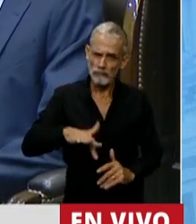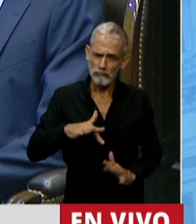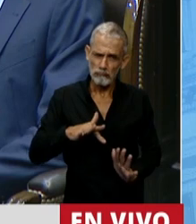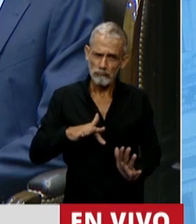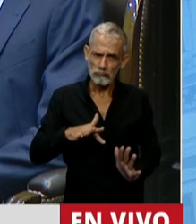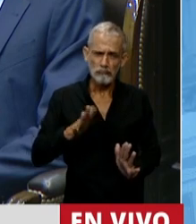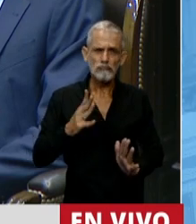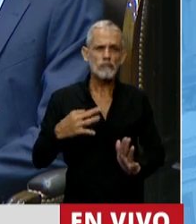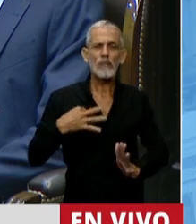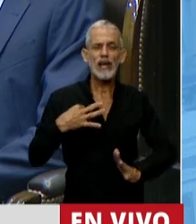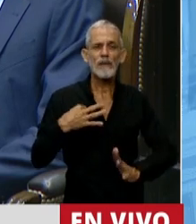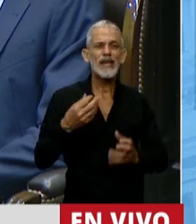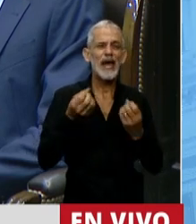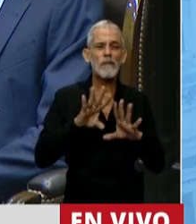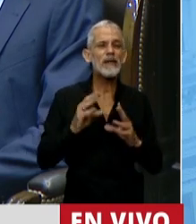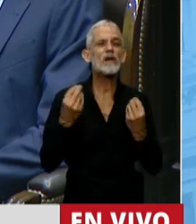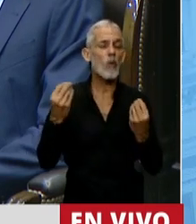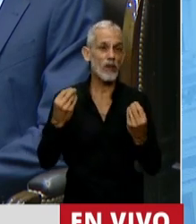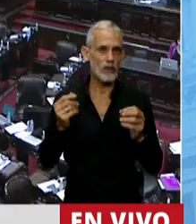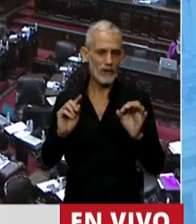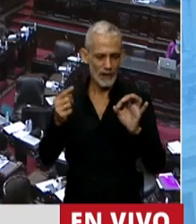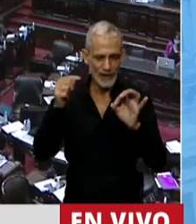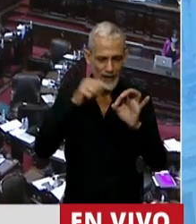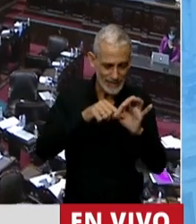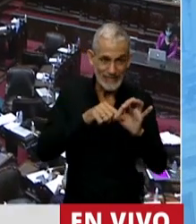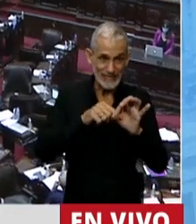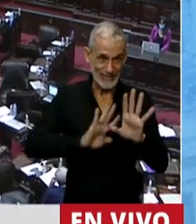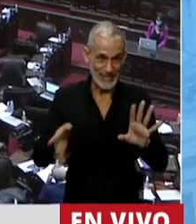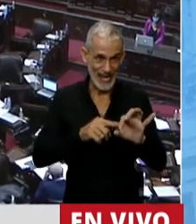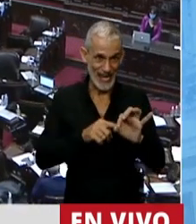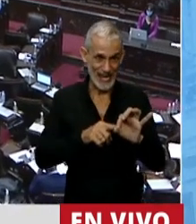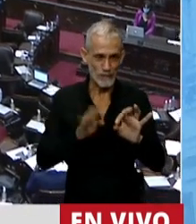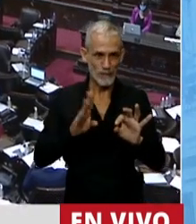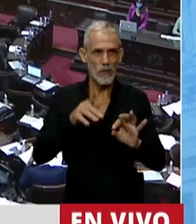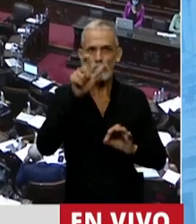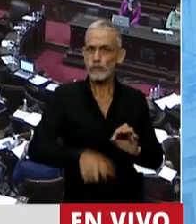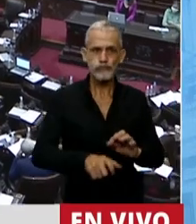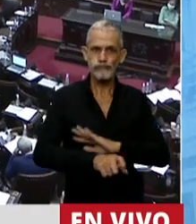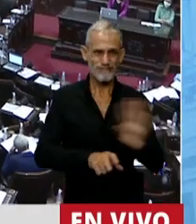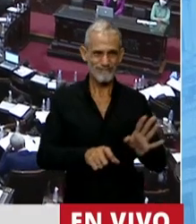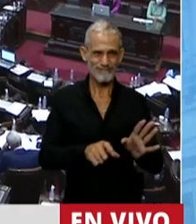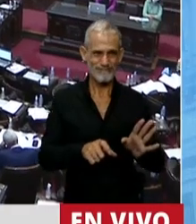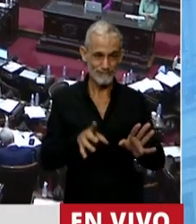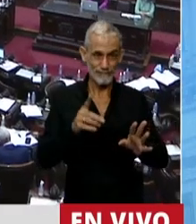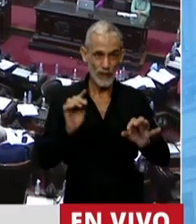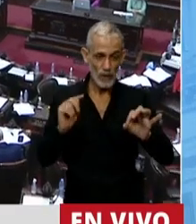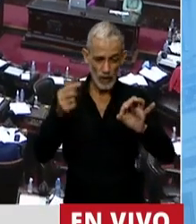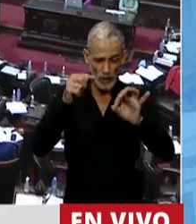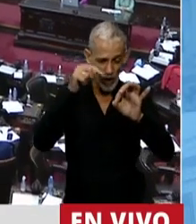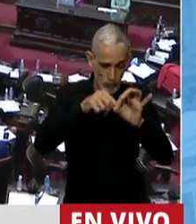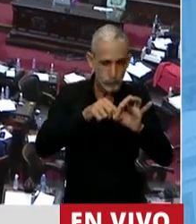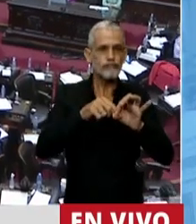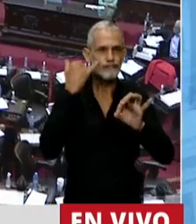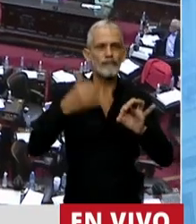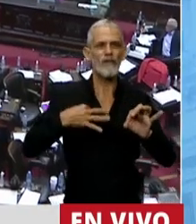presidente, que la vida empieza desde el momento mismo de la concepción. El ser humano es tal desde ese momento y que